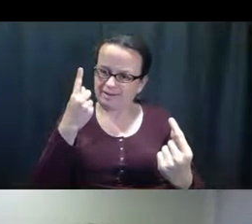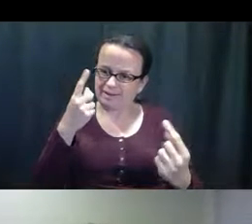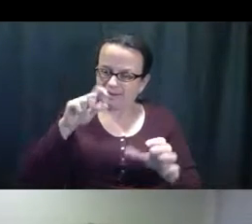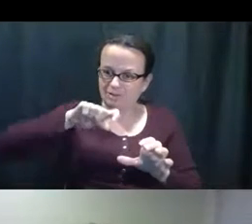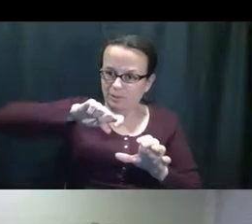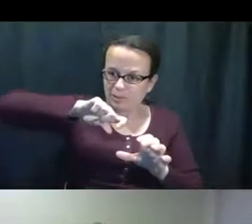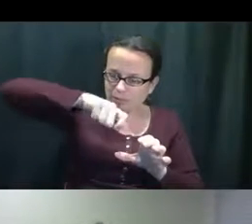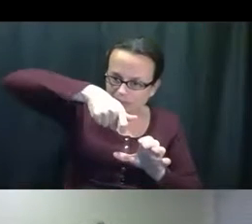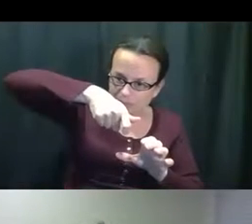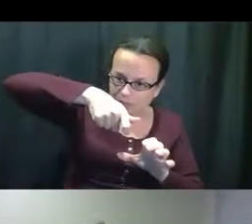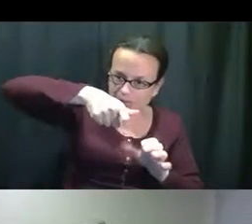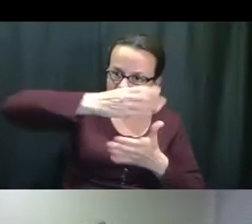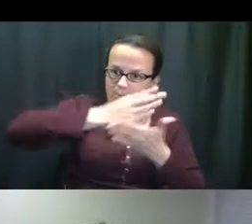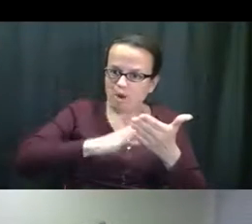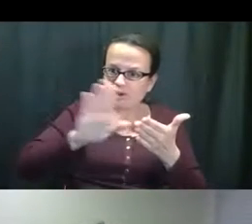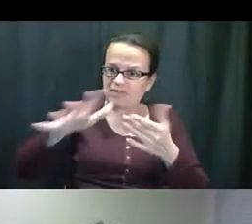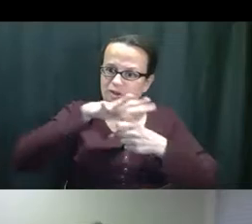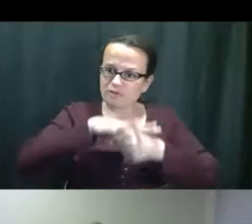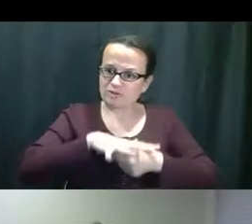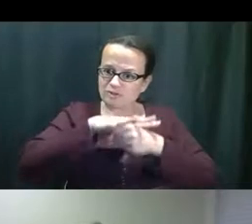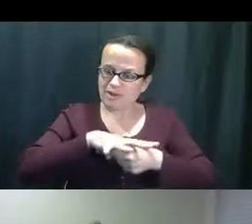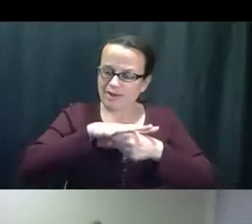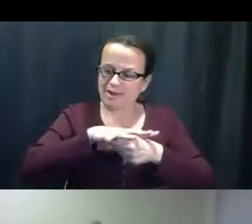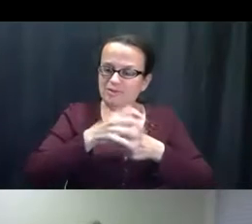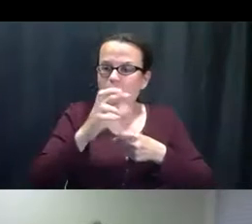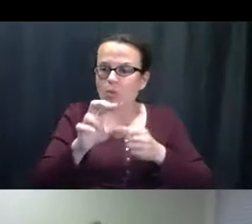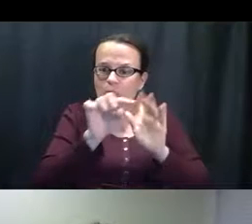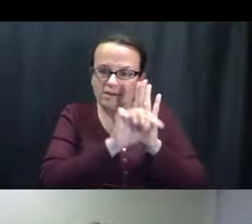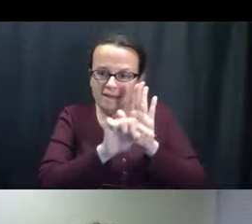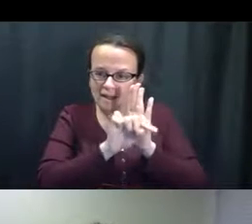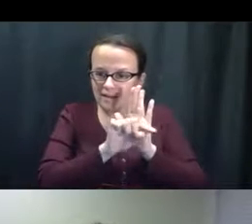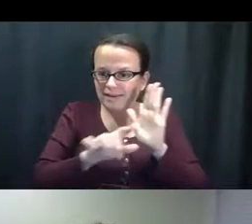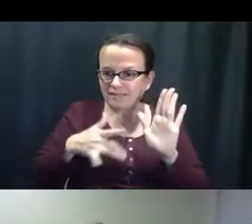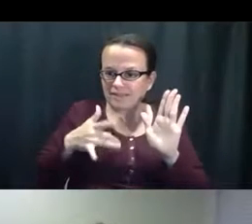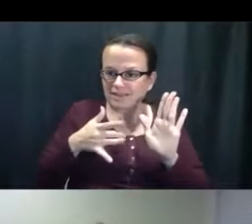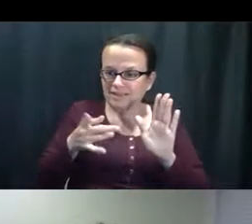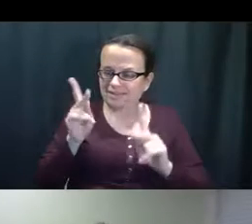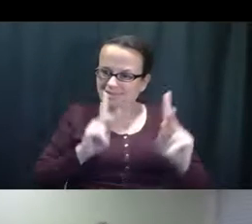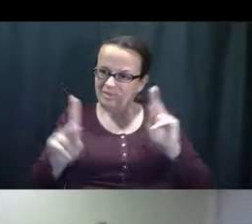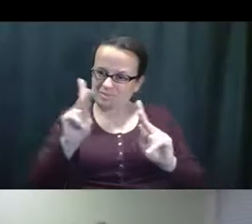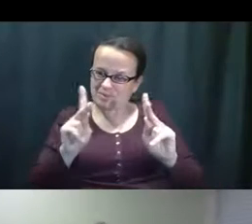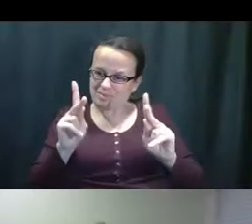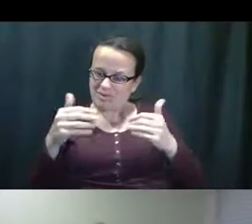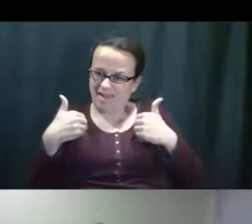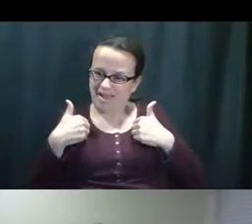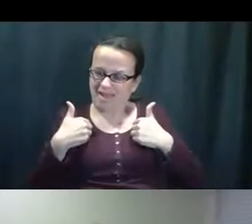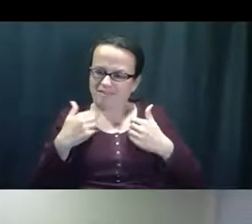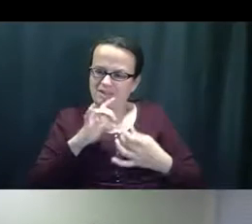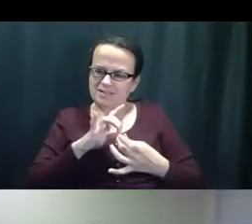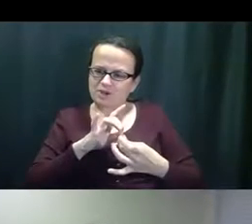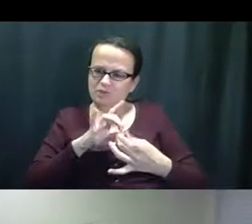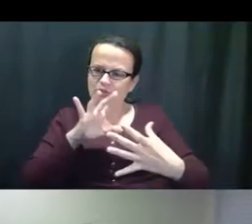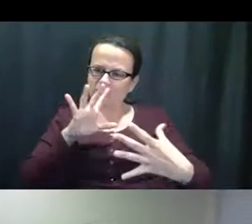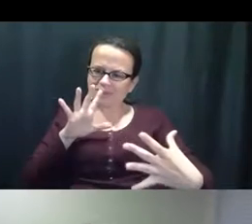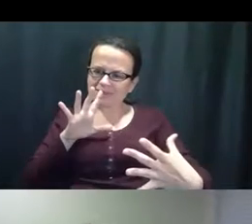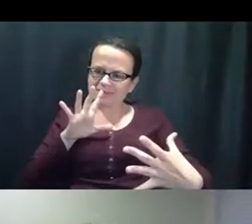comprensión. Parte de ese estrés. De esos sentimientos que está teniendo. Entonces